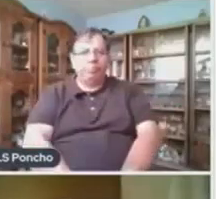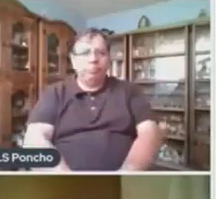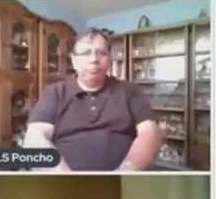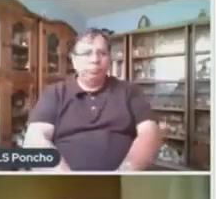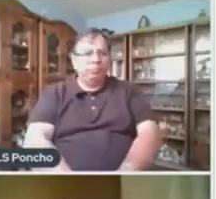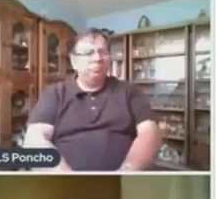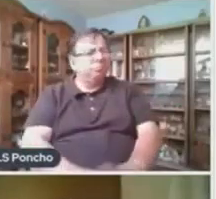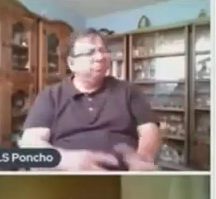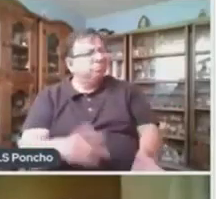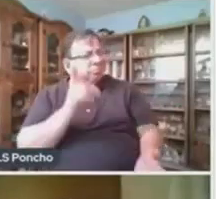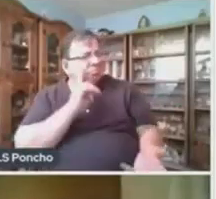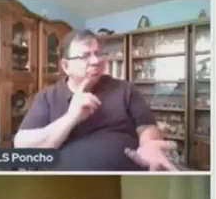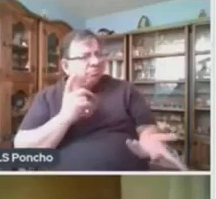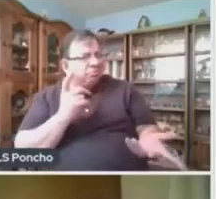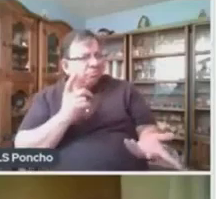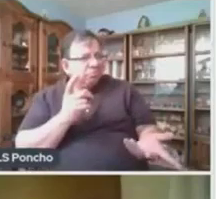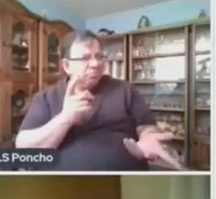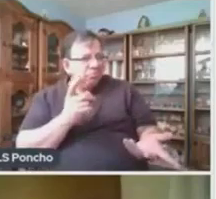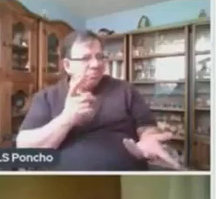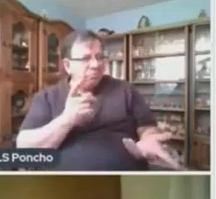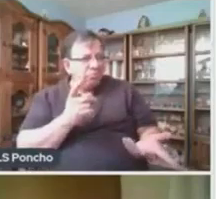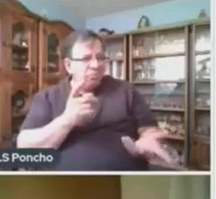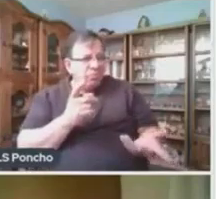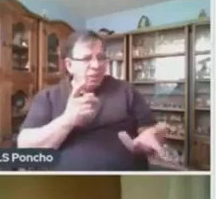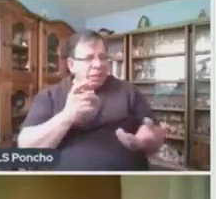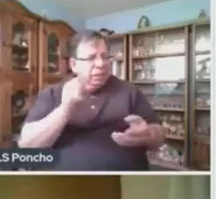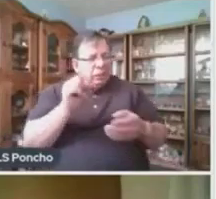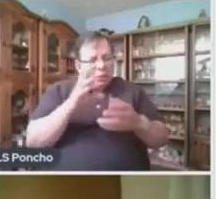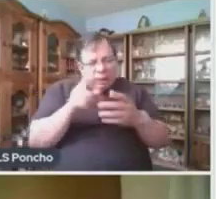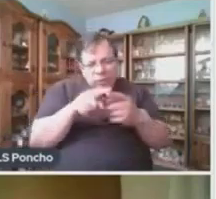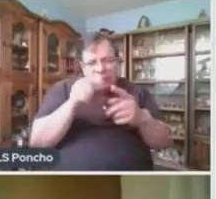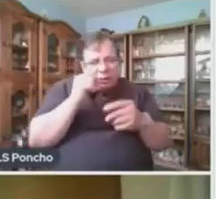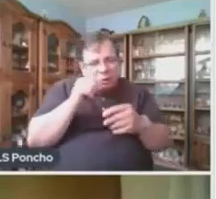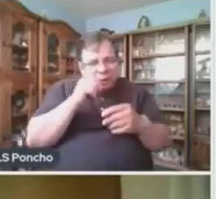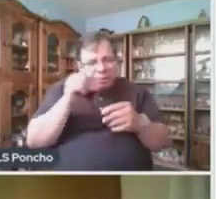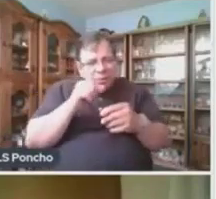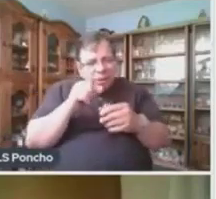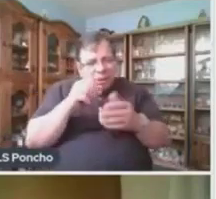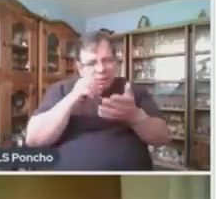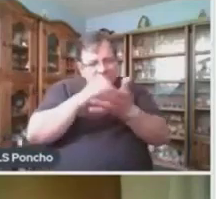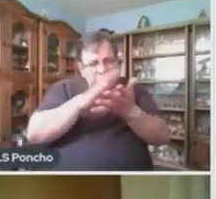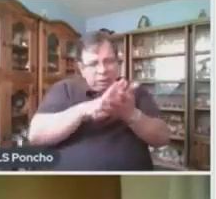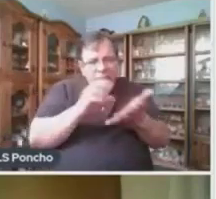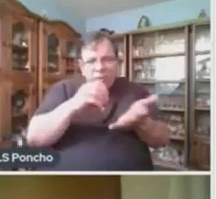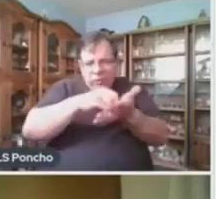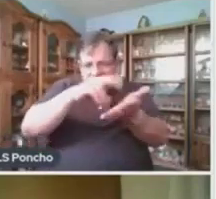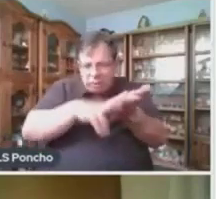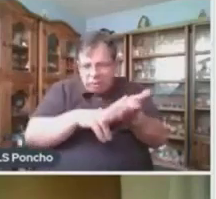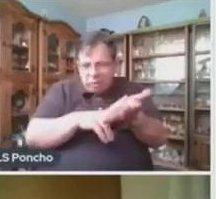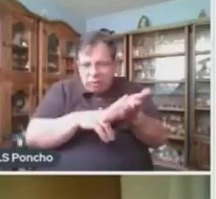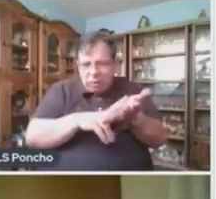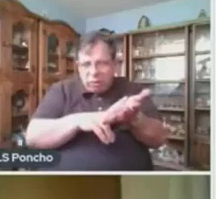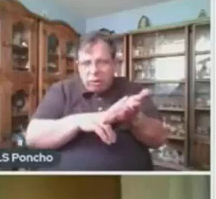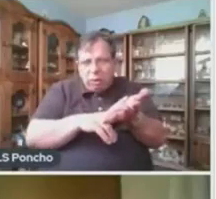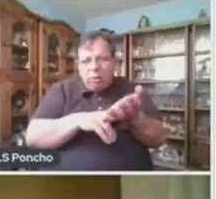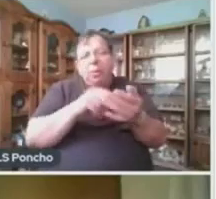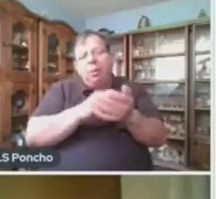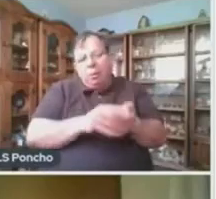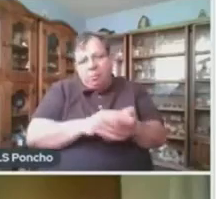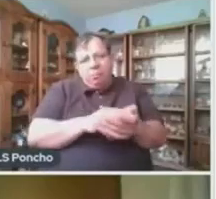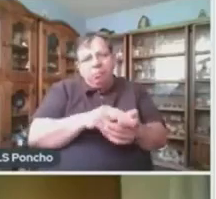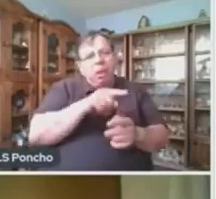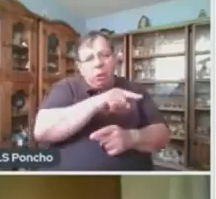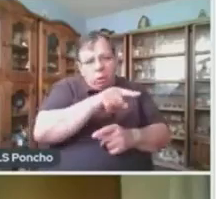Maestra El lucro del sujeto Siempre es un sustantivo Puede ser Pero también Puede ser Un pronombre O una